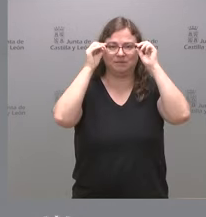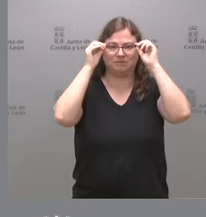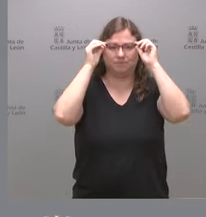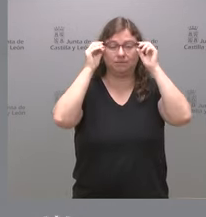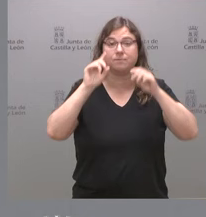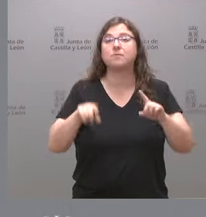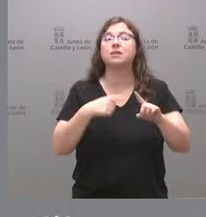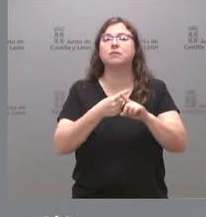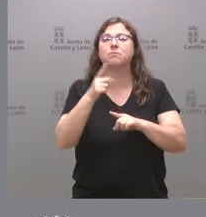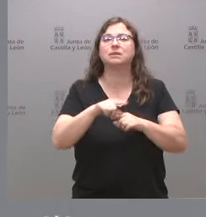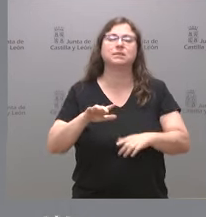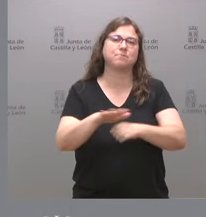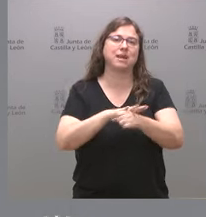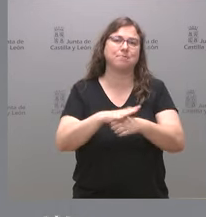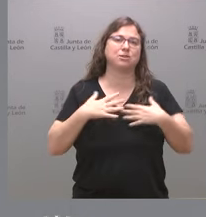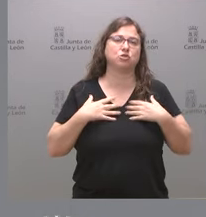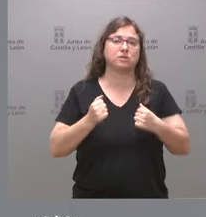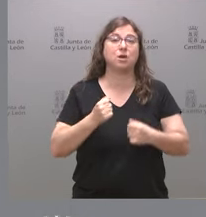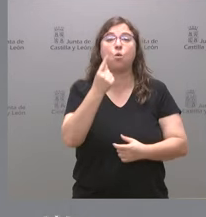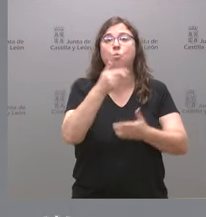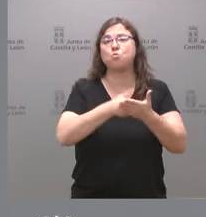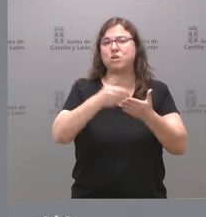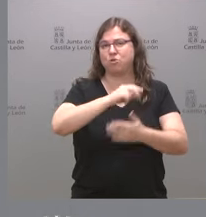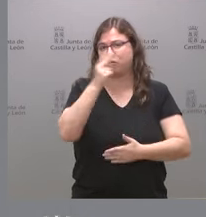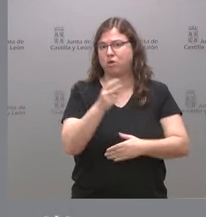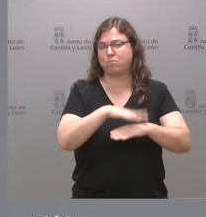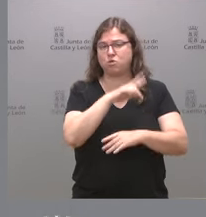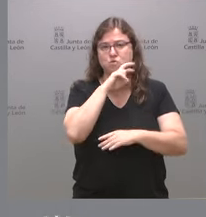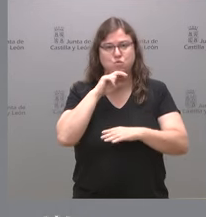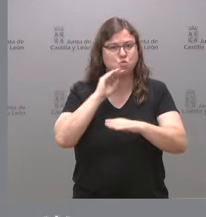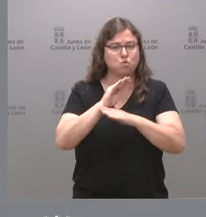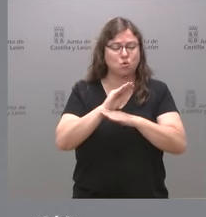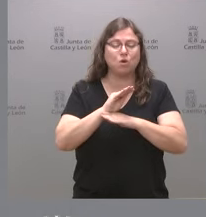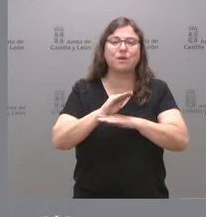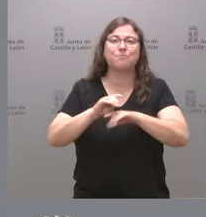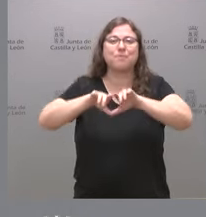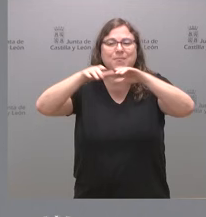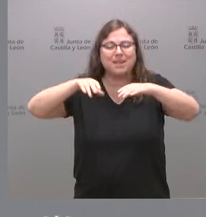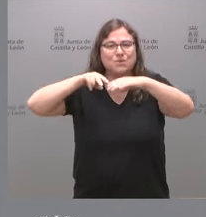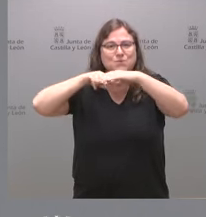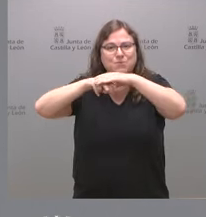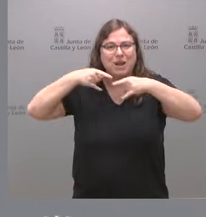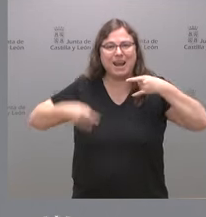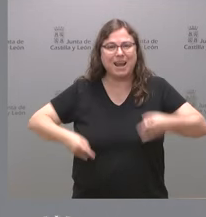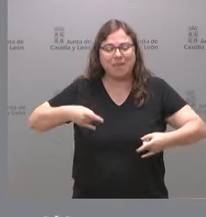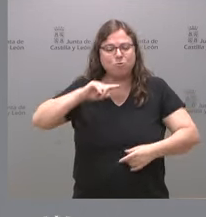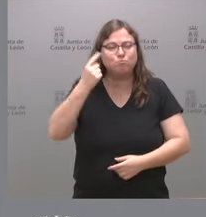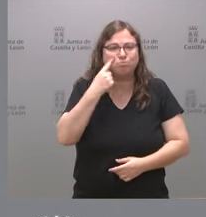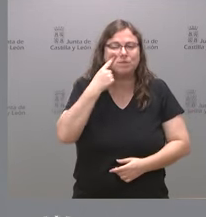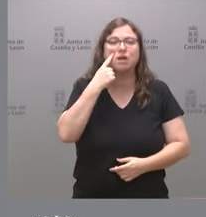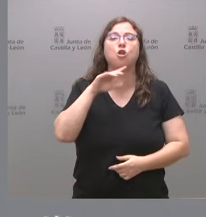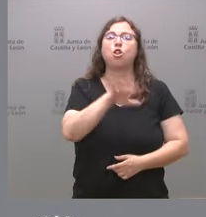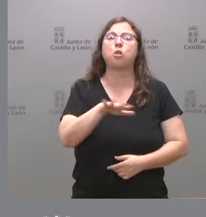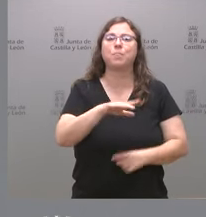Y, finalmente, en el ámbito sanitario, un millón de euros para mantener los equipos de radio diagnóstico en el complejo asistencial de Segovia. Este